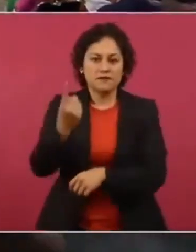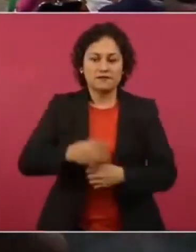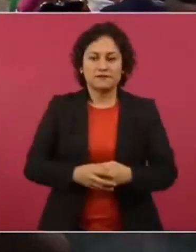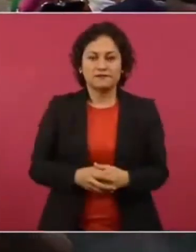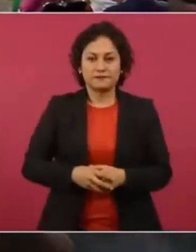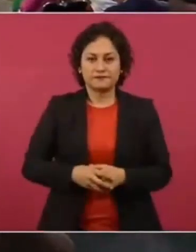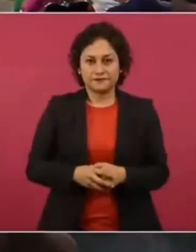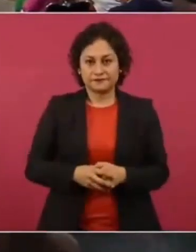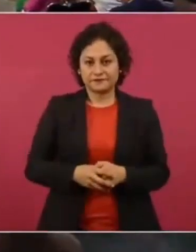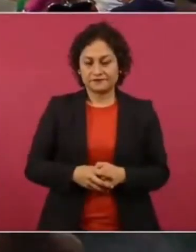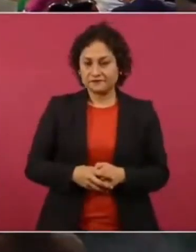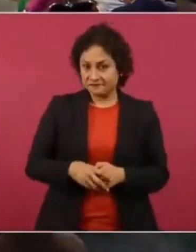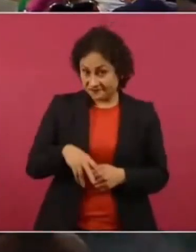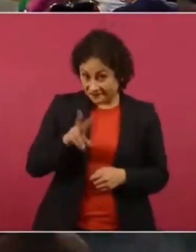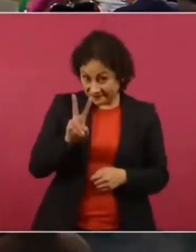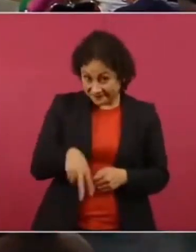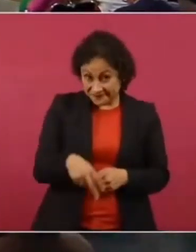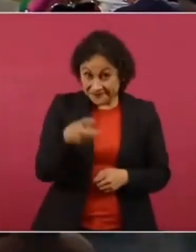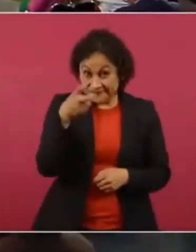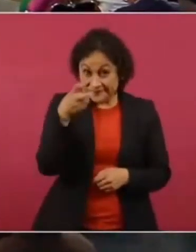Cosas así.